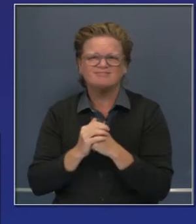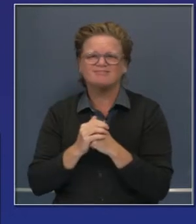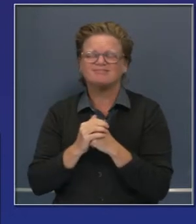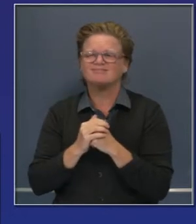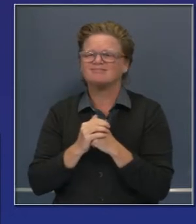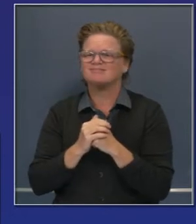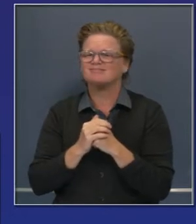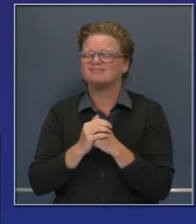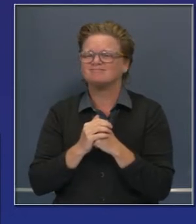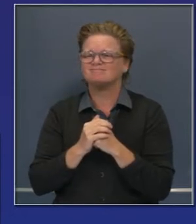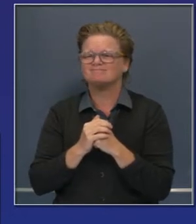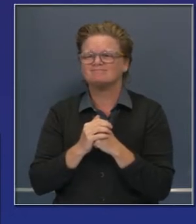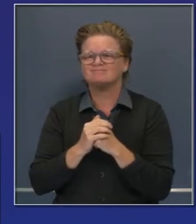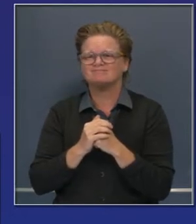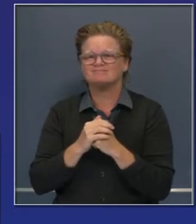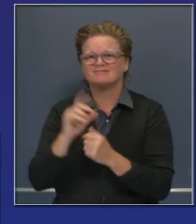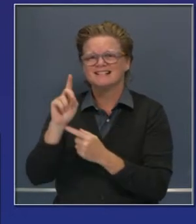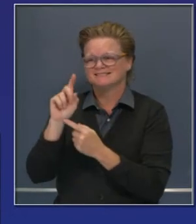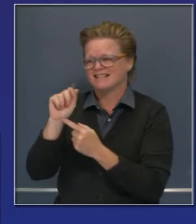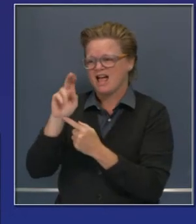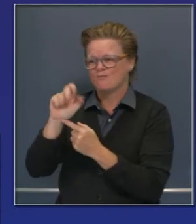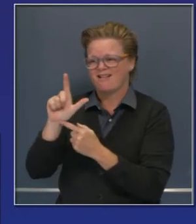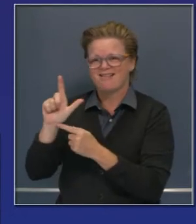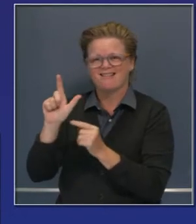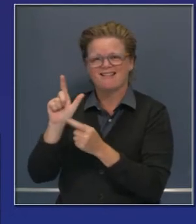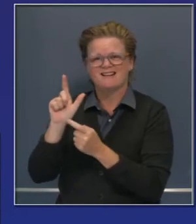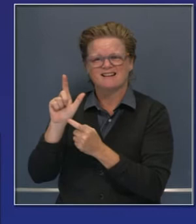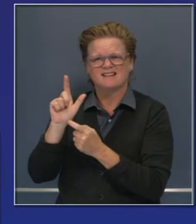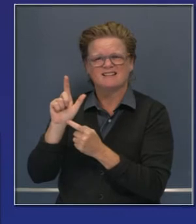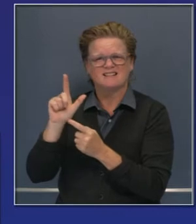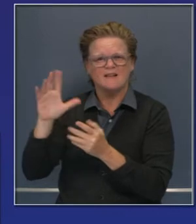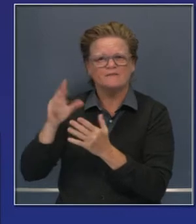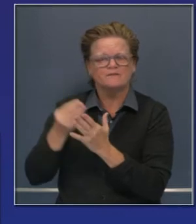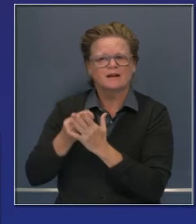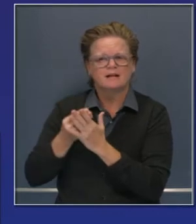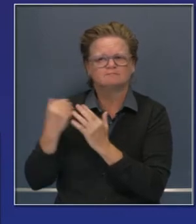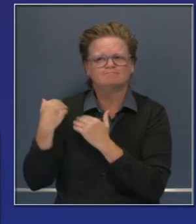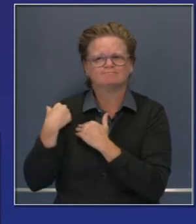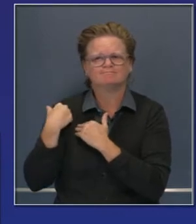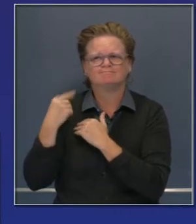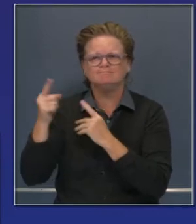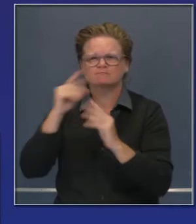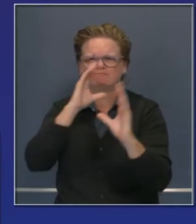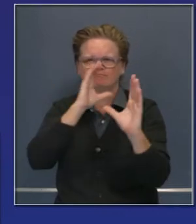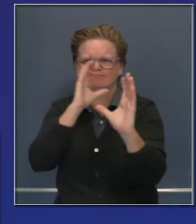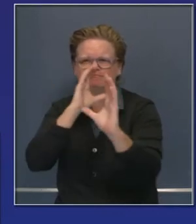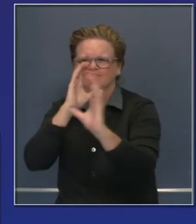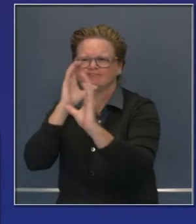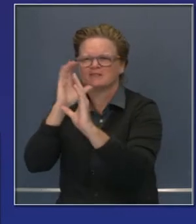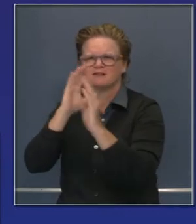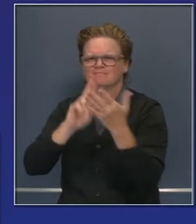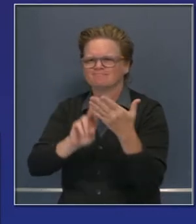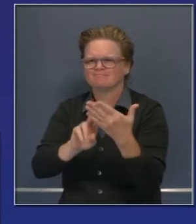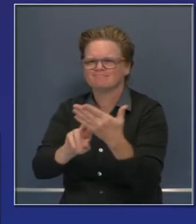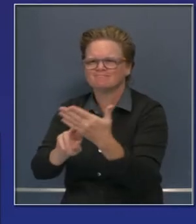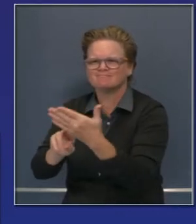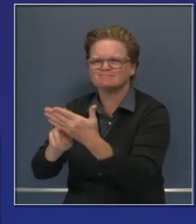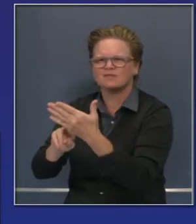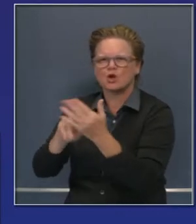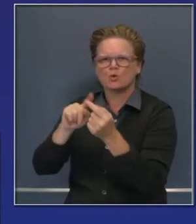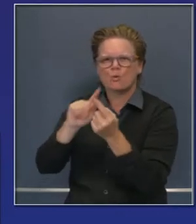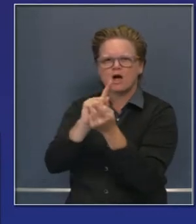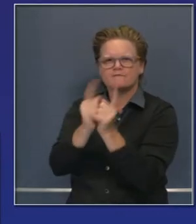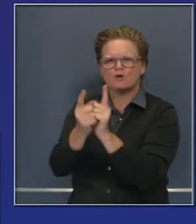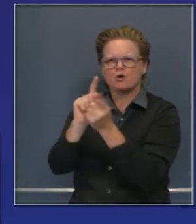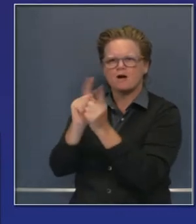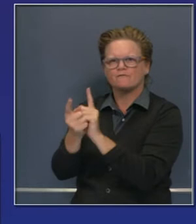de él, de los cuales ha sido muy entusiasta. El financiamiento con esta segunda subvención, esa conversión de hotel de